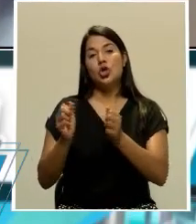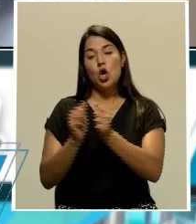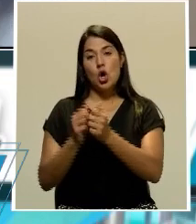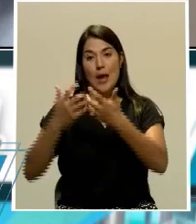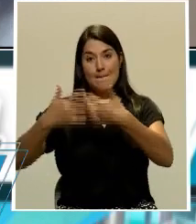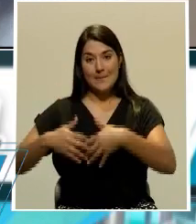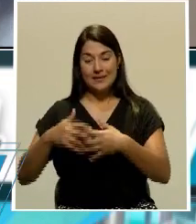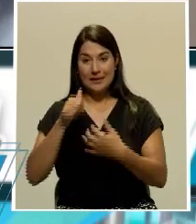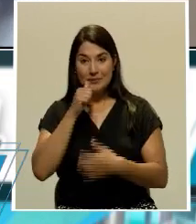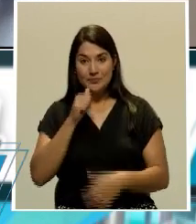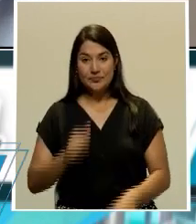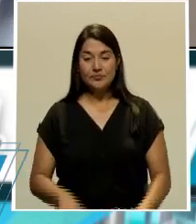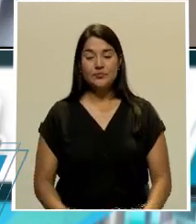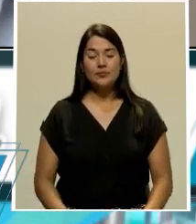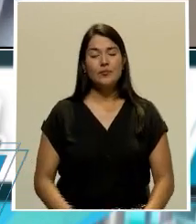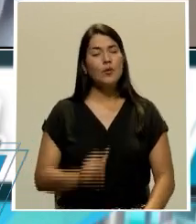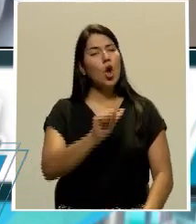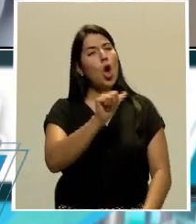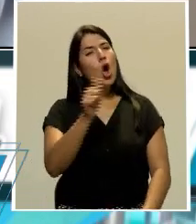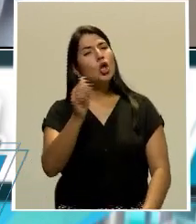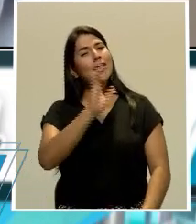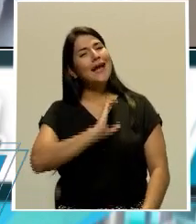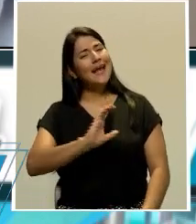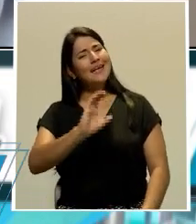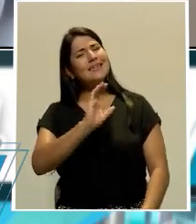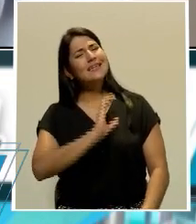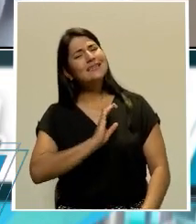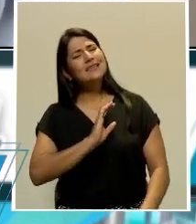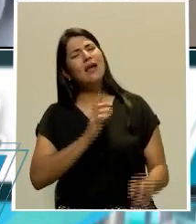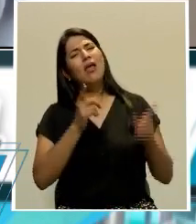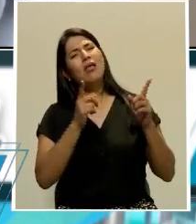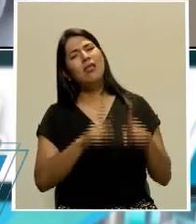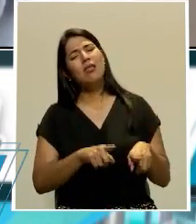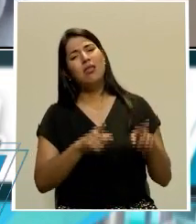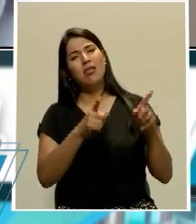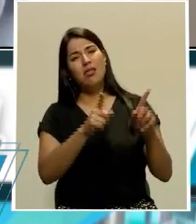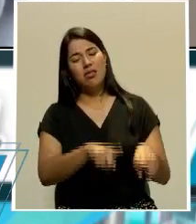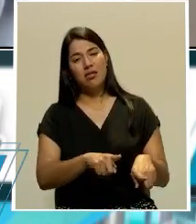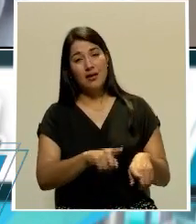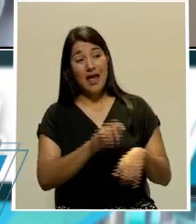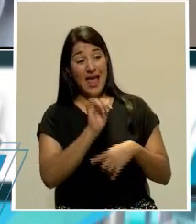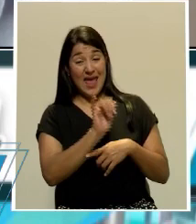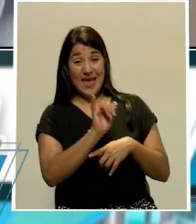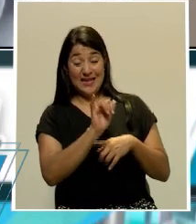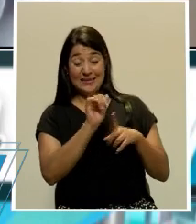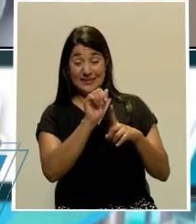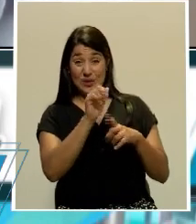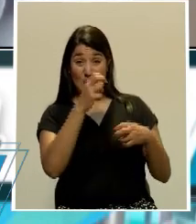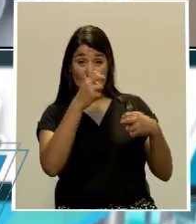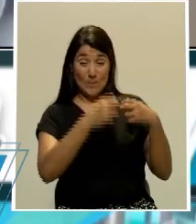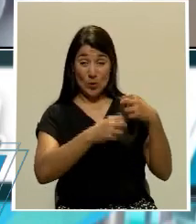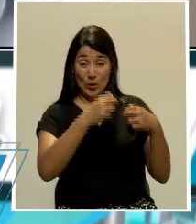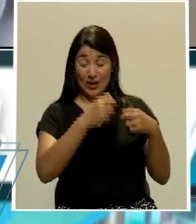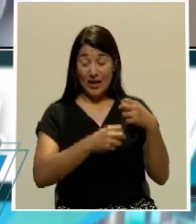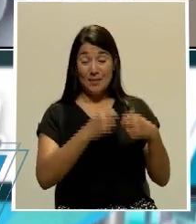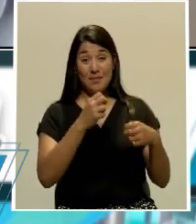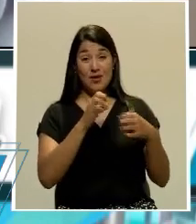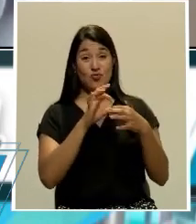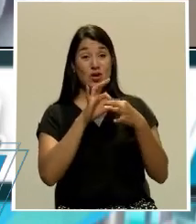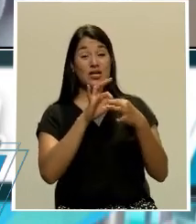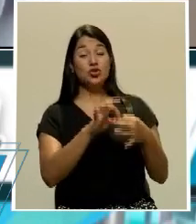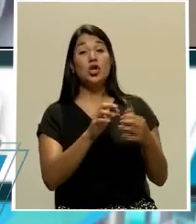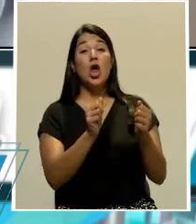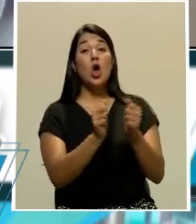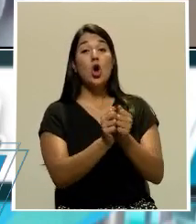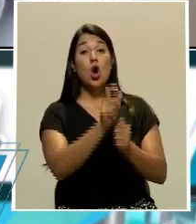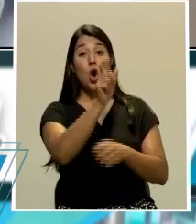Gustavo, otra característica recurrente es que este tipo de tormentas que se arman alrededor de